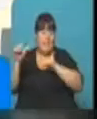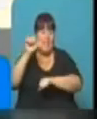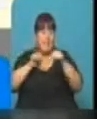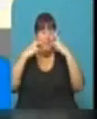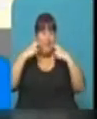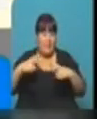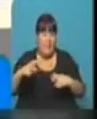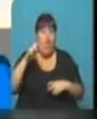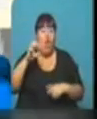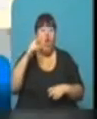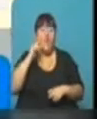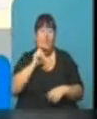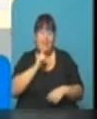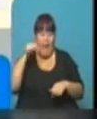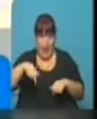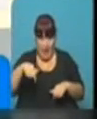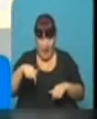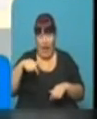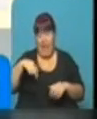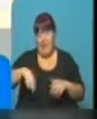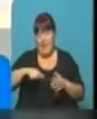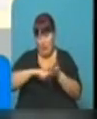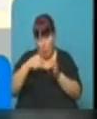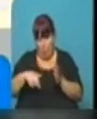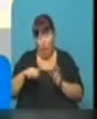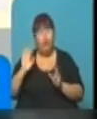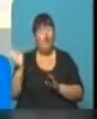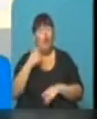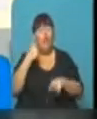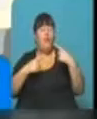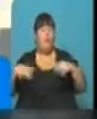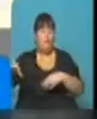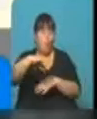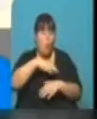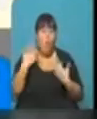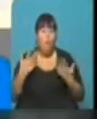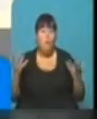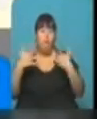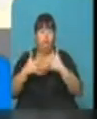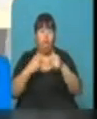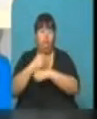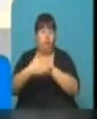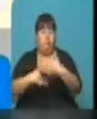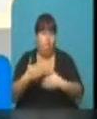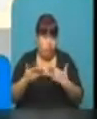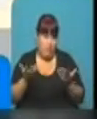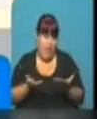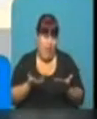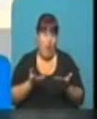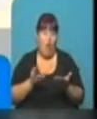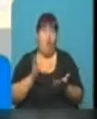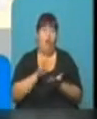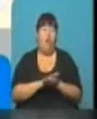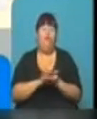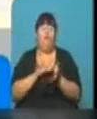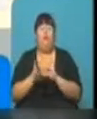investigación del CONICET, aquí presentes en nuestra ciudad, todos de distintas áreas donde se puedan desarrollar lógicamente de